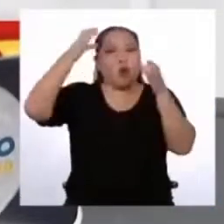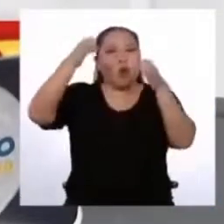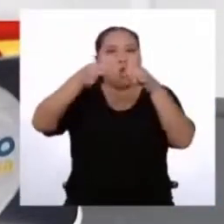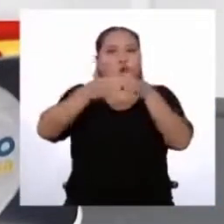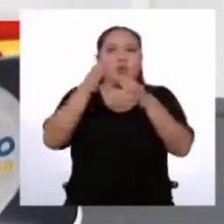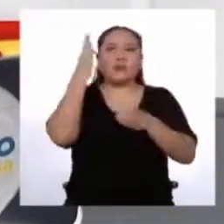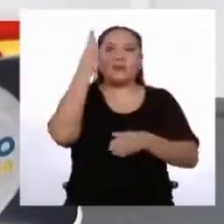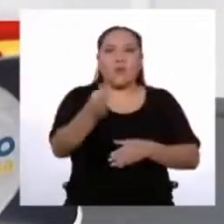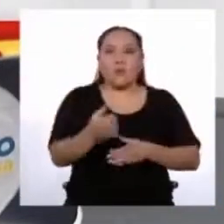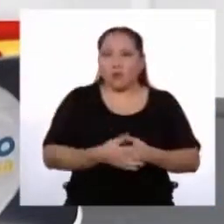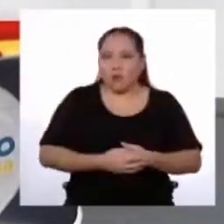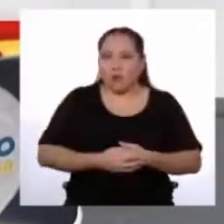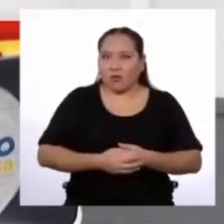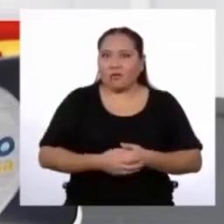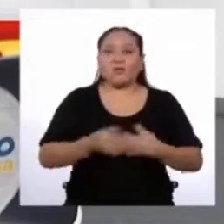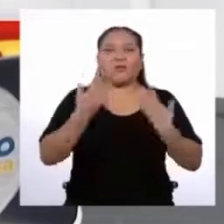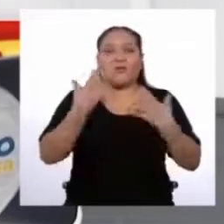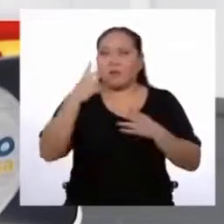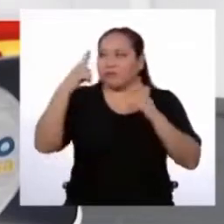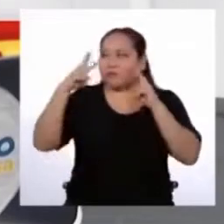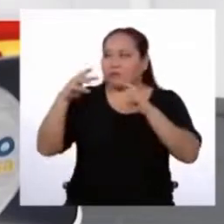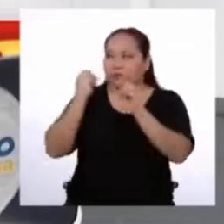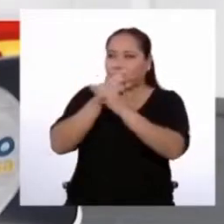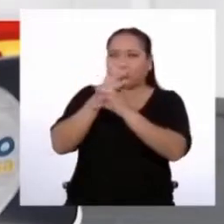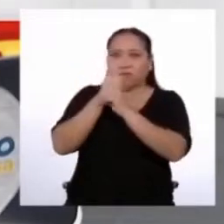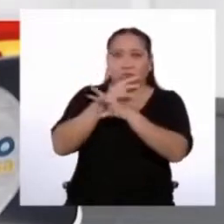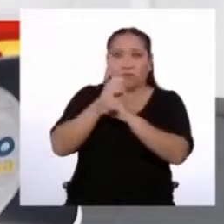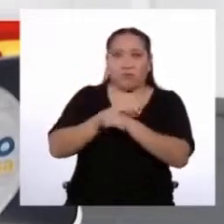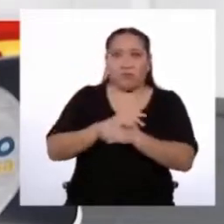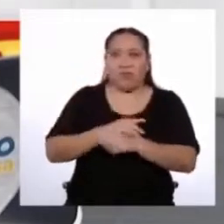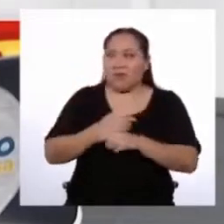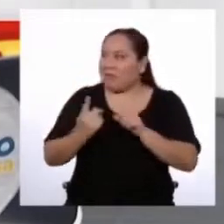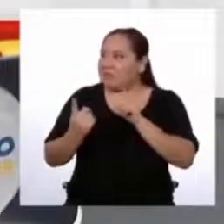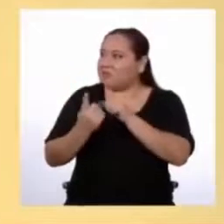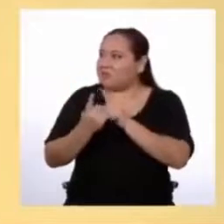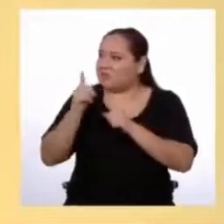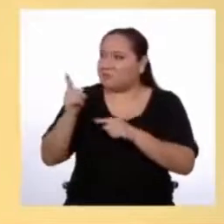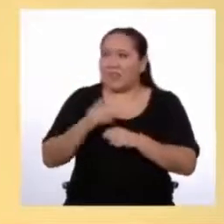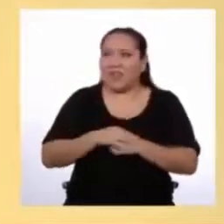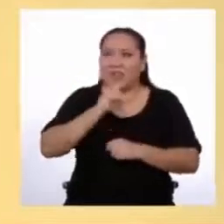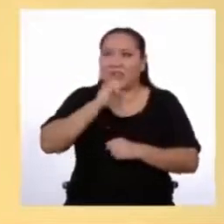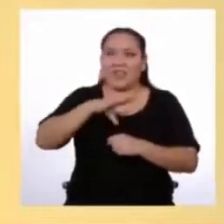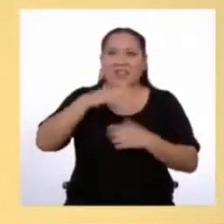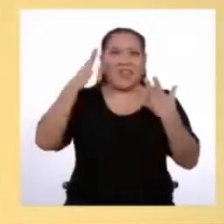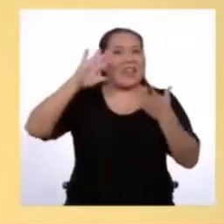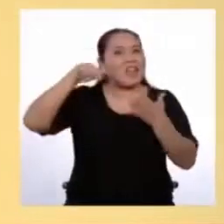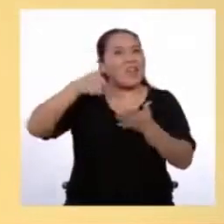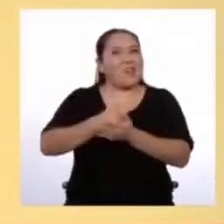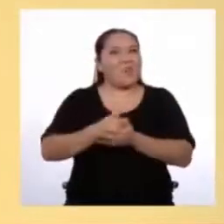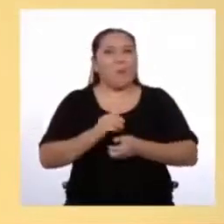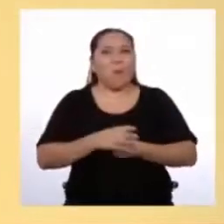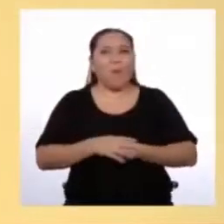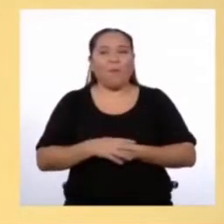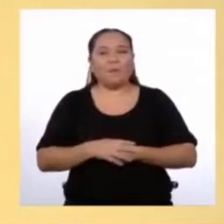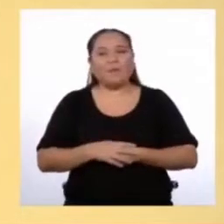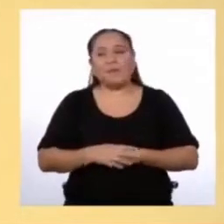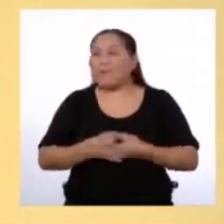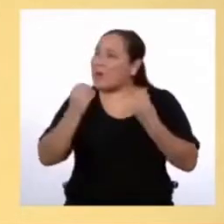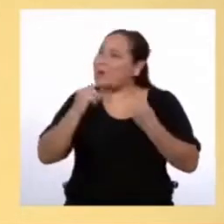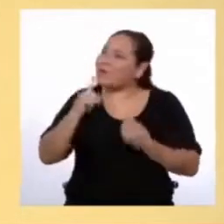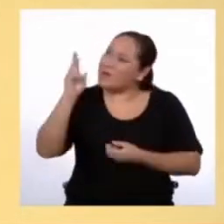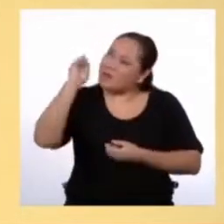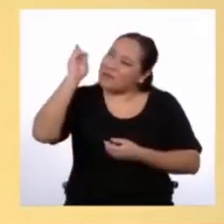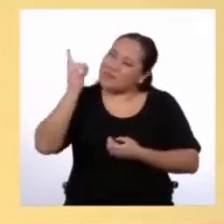¡Fabuloso! Vamos por nuestra videollamada Y miren que coincidencia, la mencioné y llegó ¿Cómo está